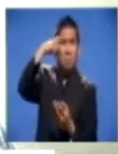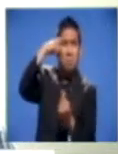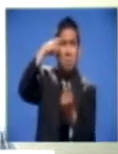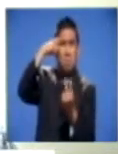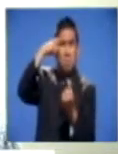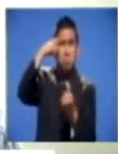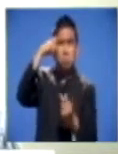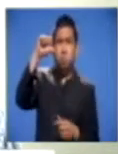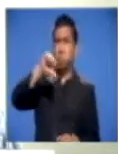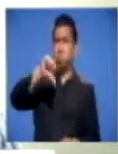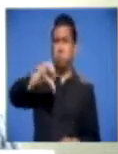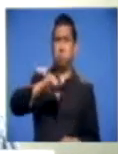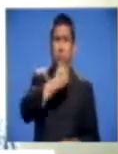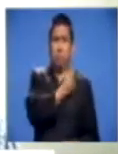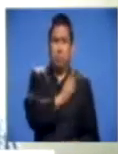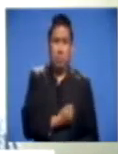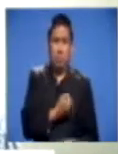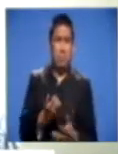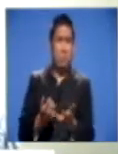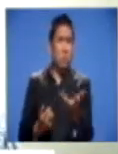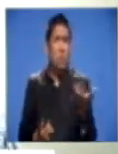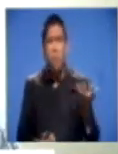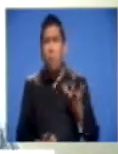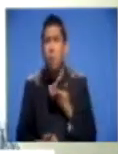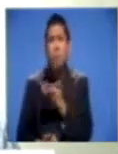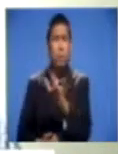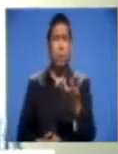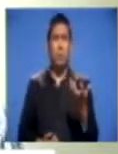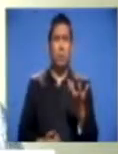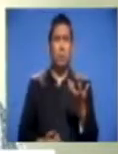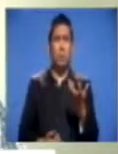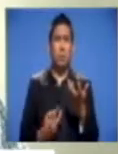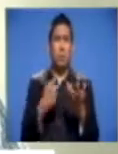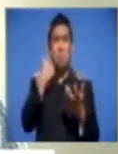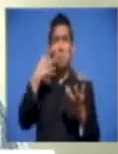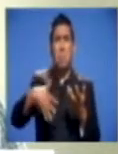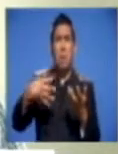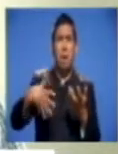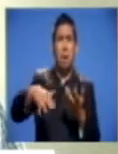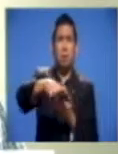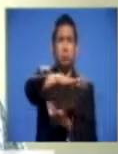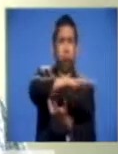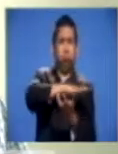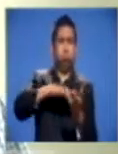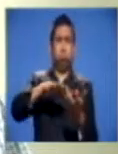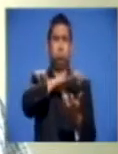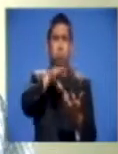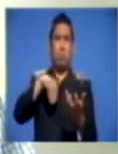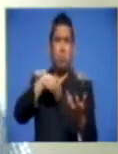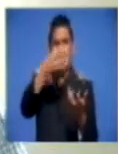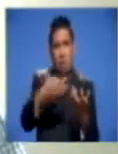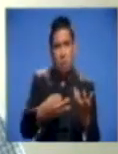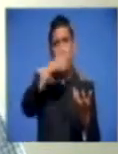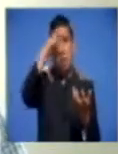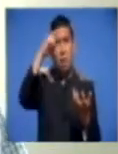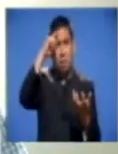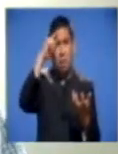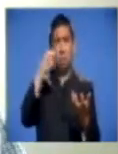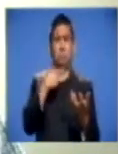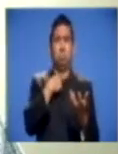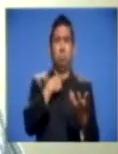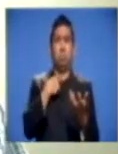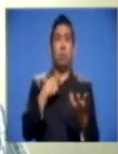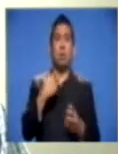flagelos más grandes que tiene arrodillada la seguridad de la familia honrada y trabajadora. Nosotros,